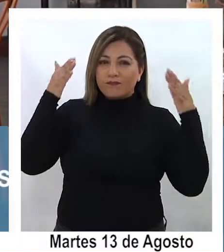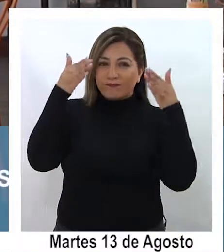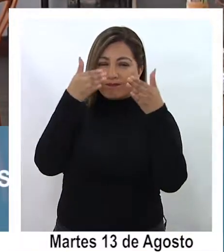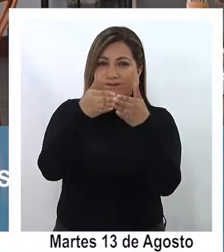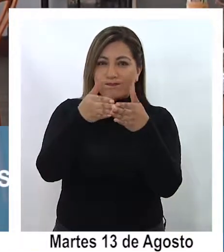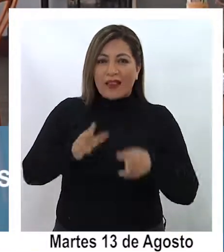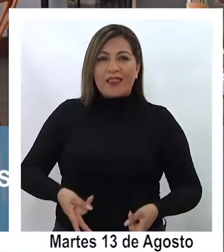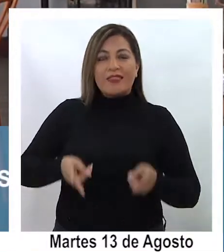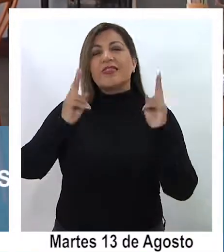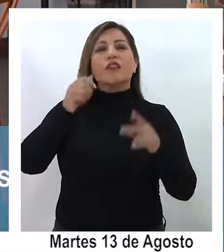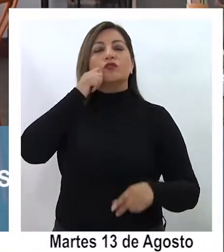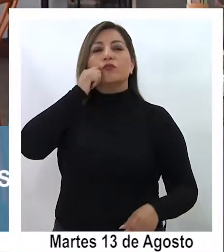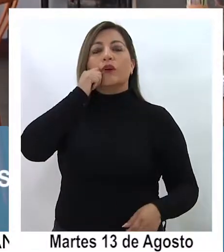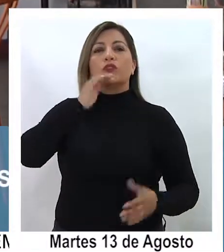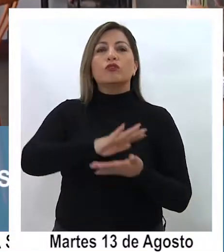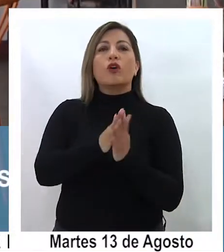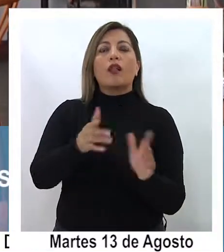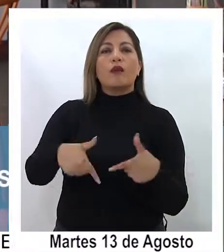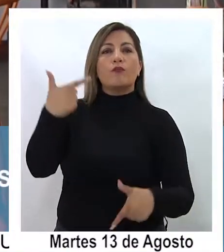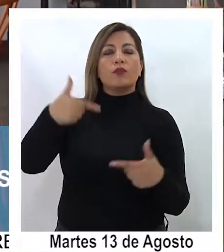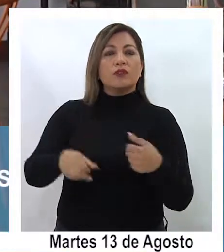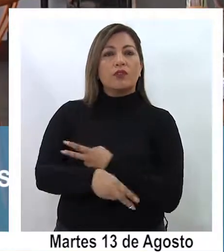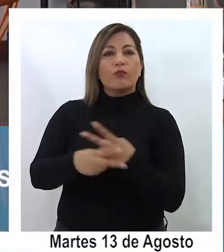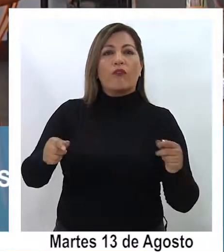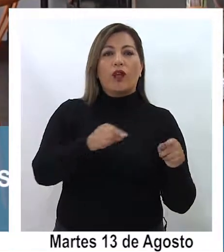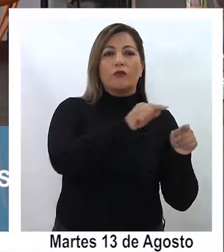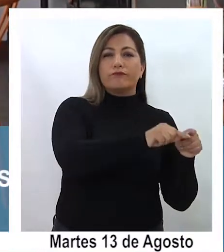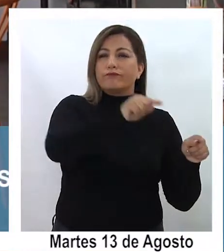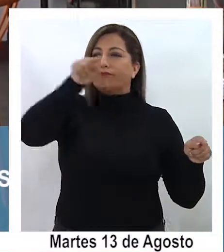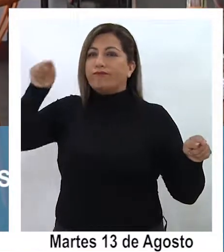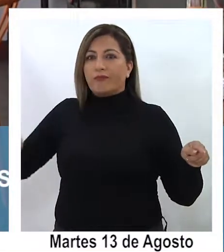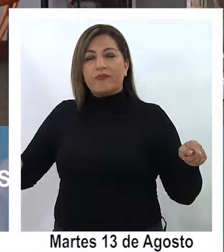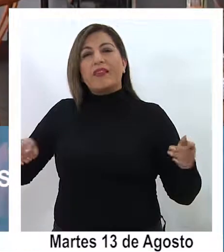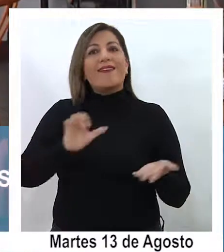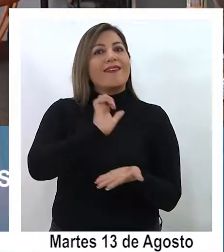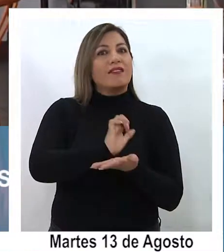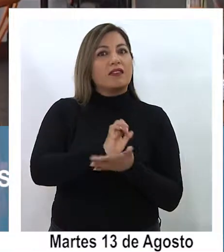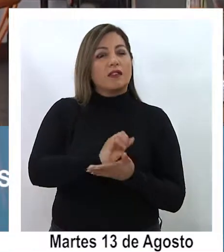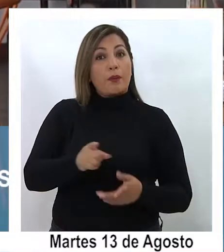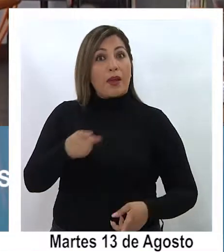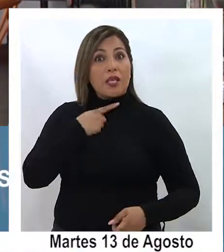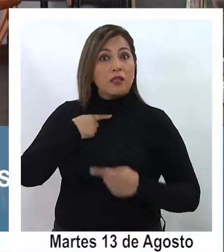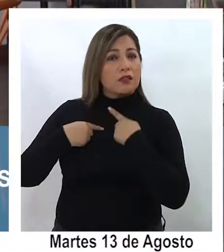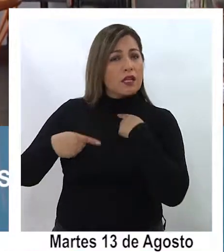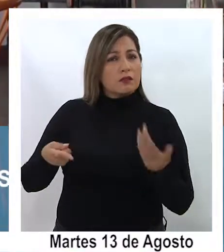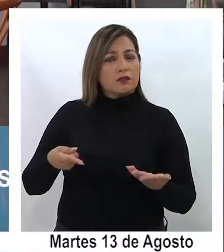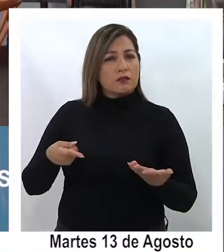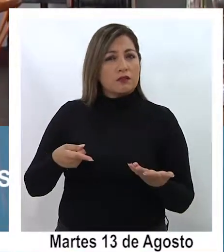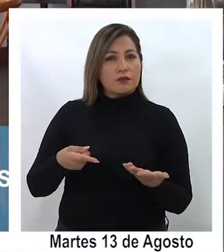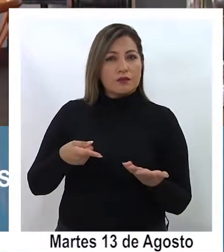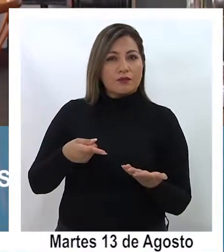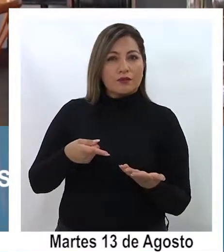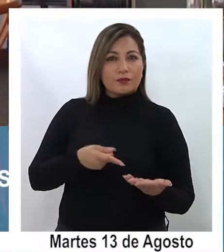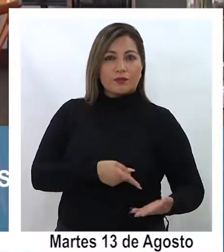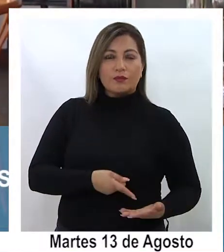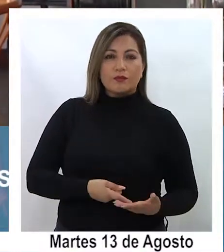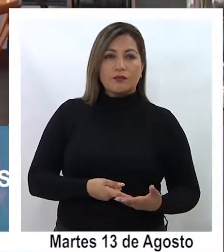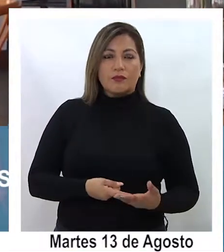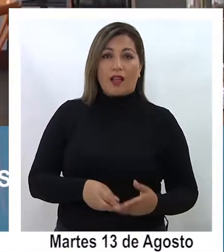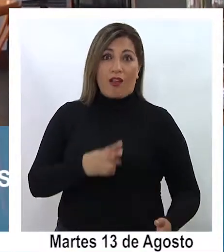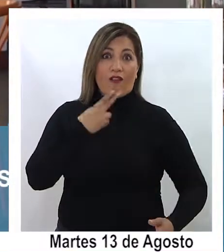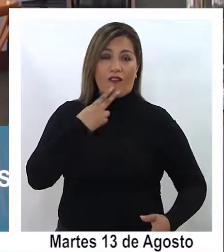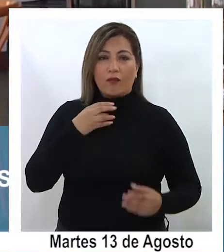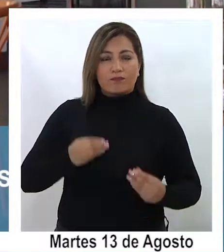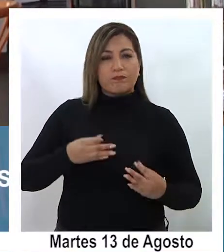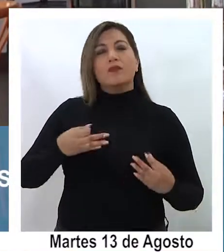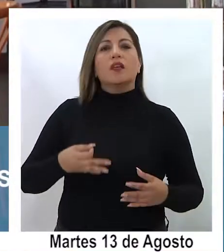humanos en todas las políticas públicas de manera transversal en el Estado y lo interesante, lo que lo hace mucho más vívido,